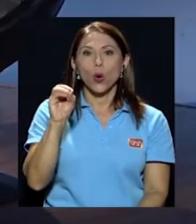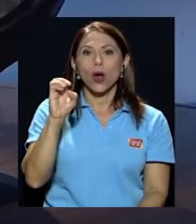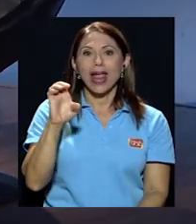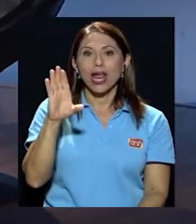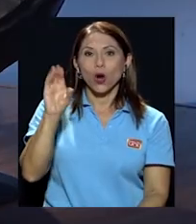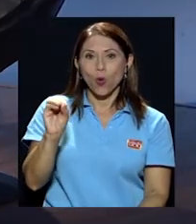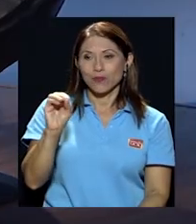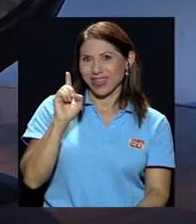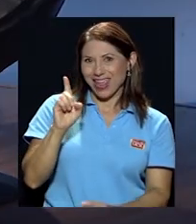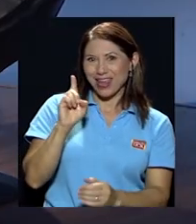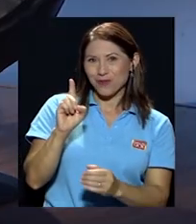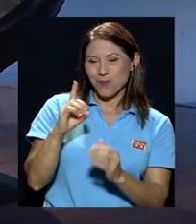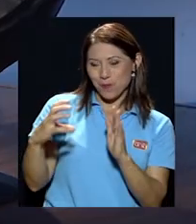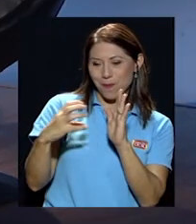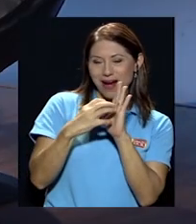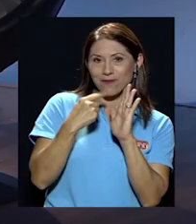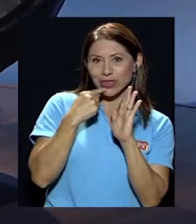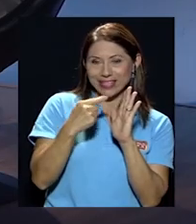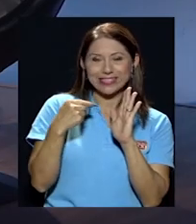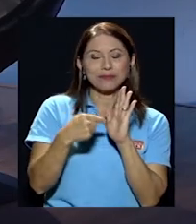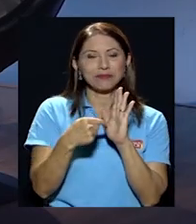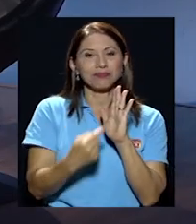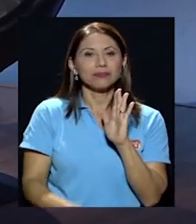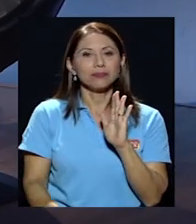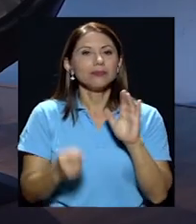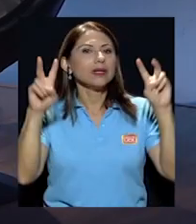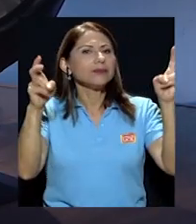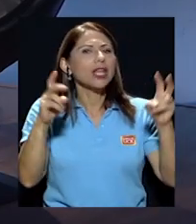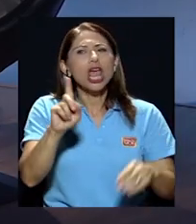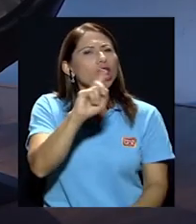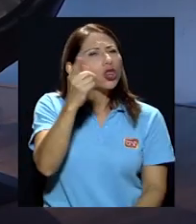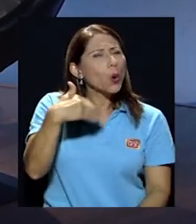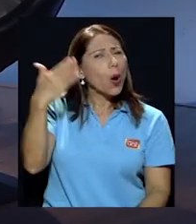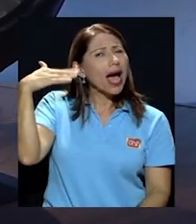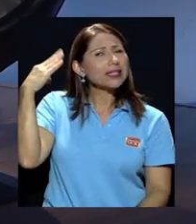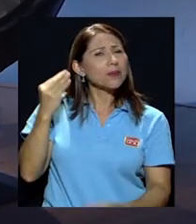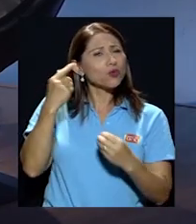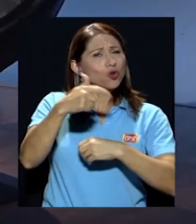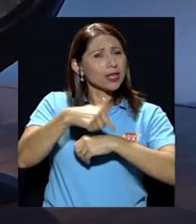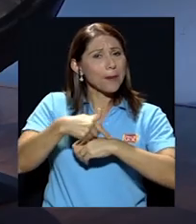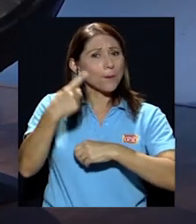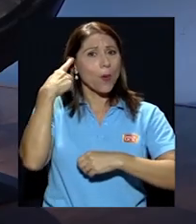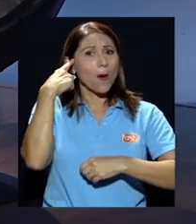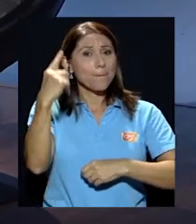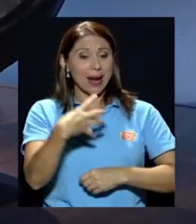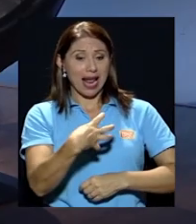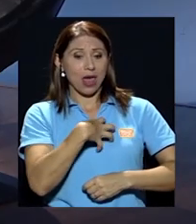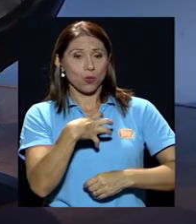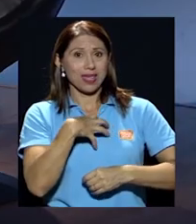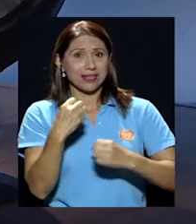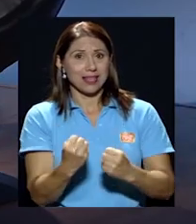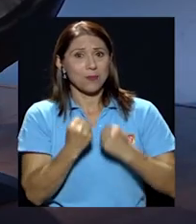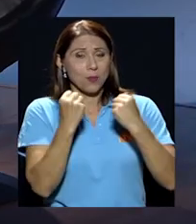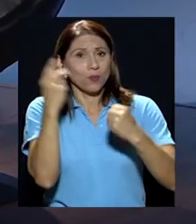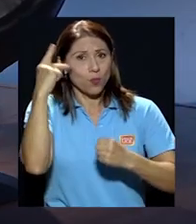párrafo, dice Humberto Eco que no hace mucho tiempo que para adueñarse del poder político en un país era